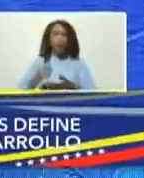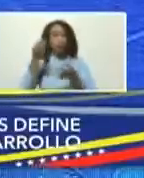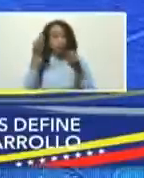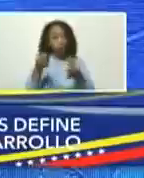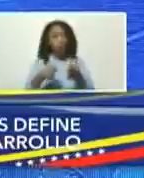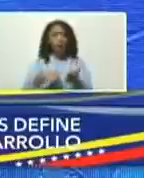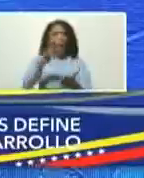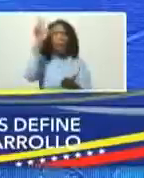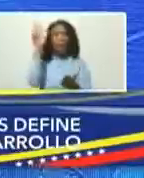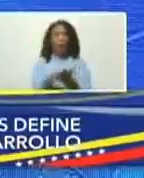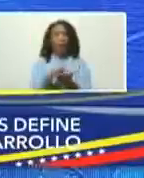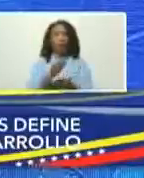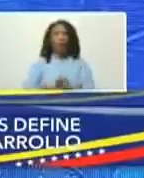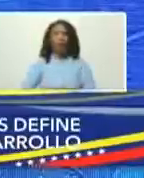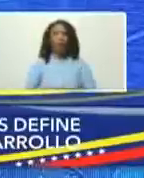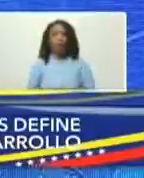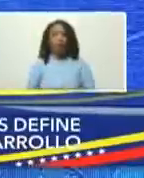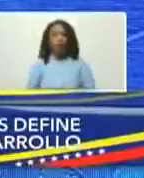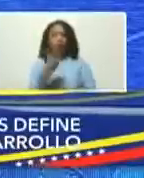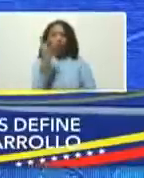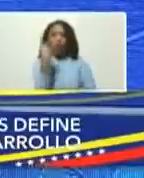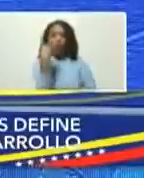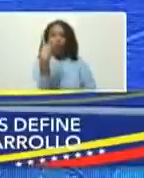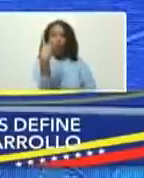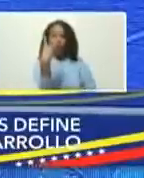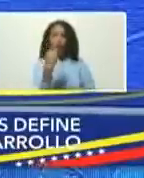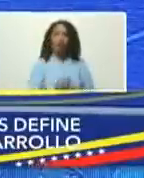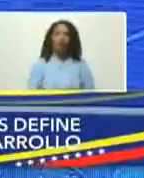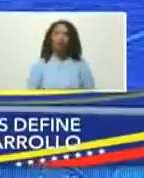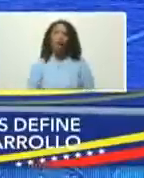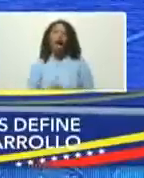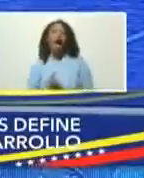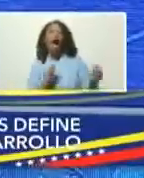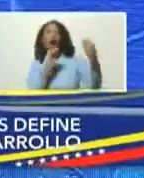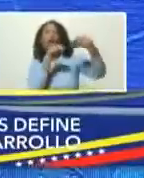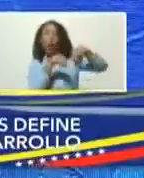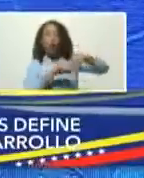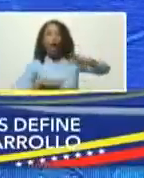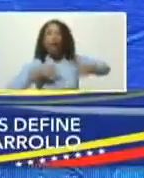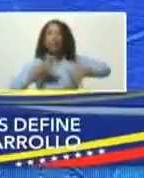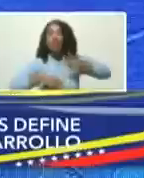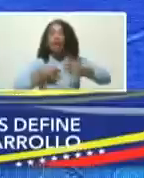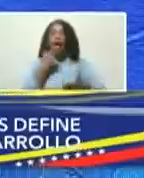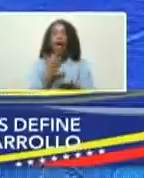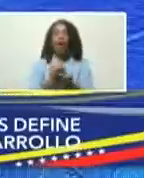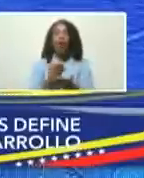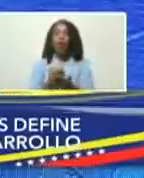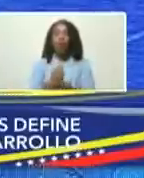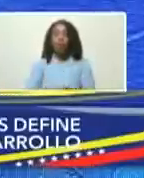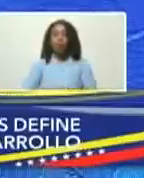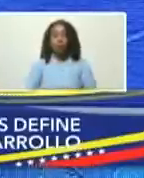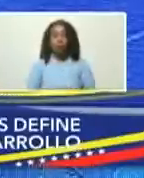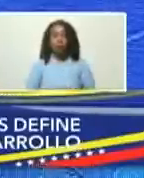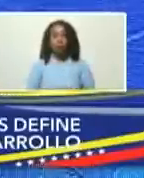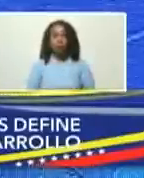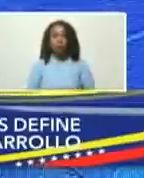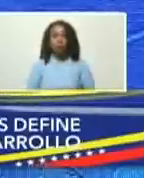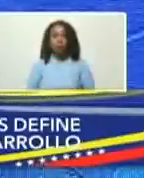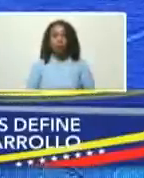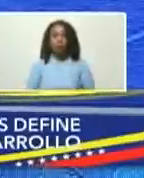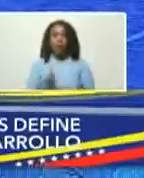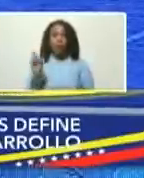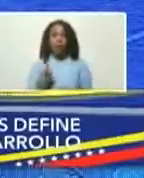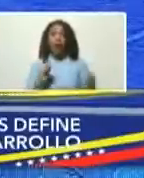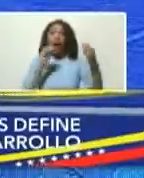aprobado número 2 convenio de actividad económica es el